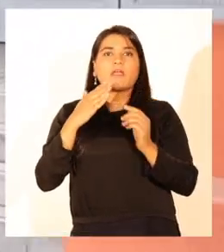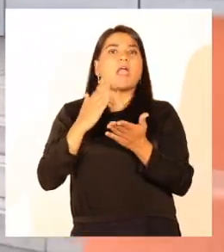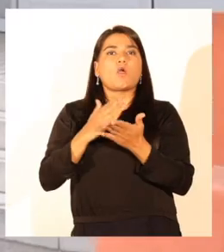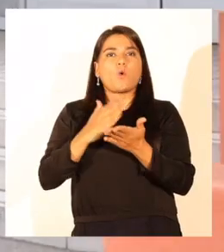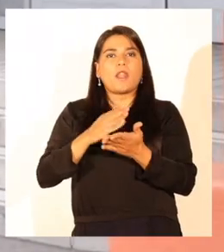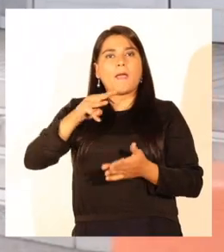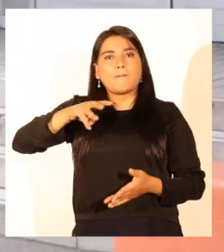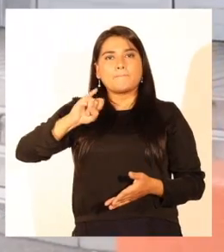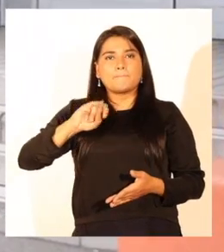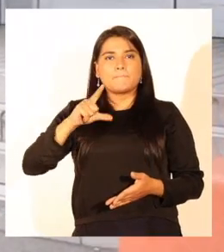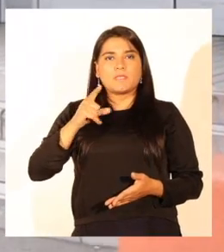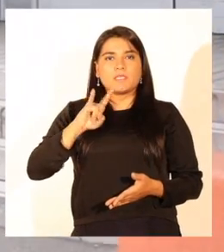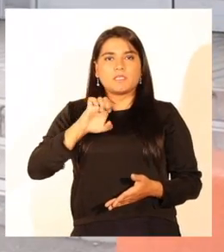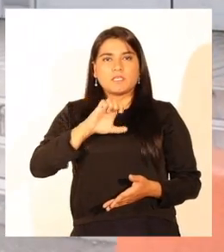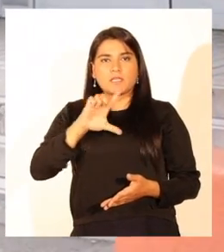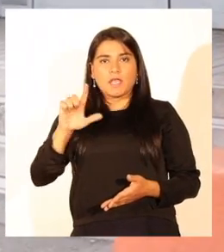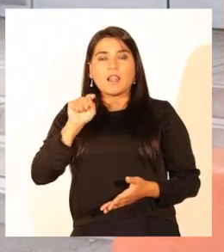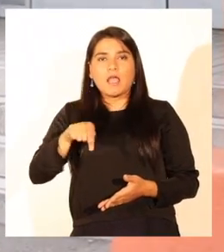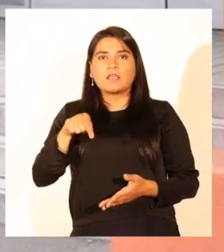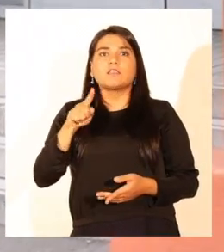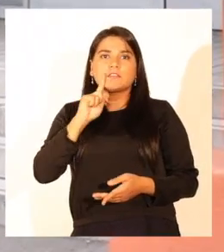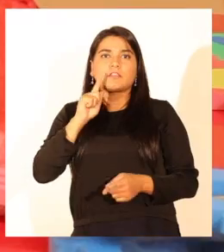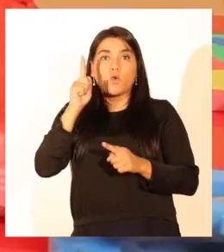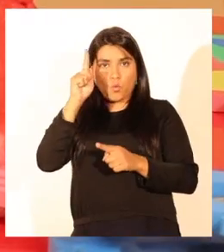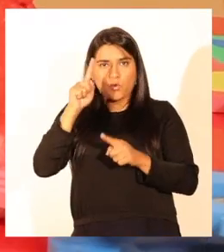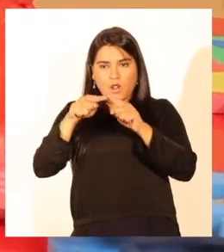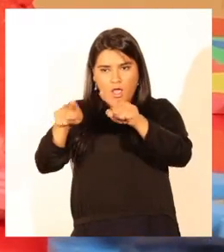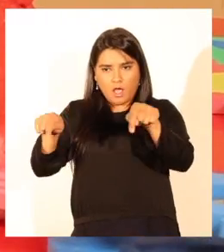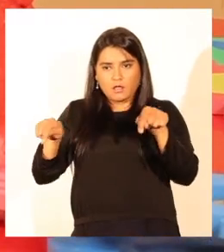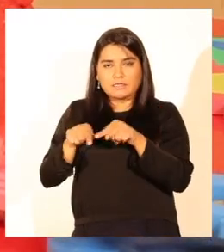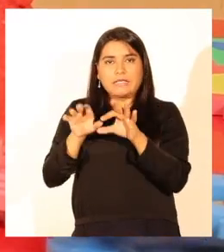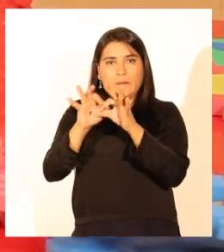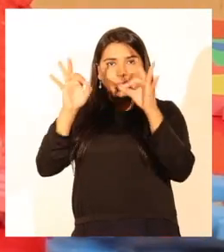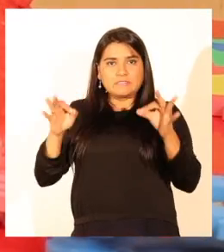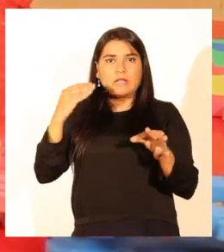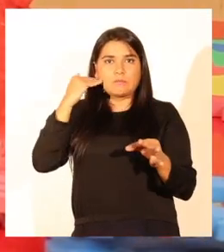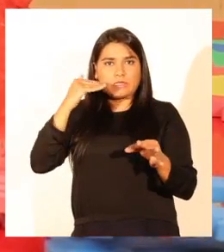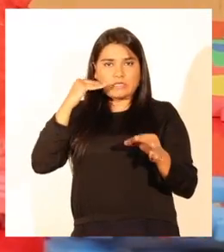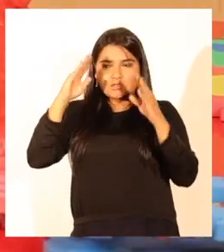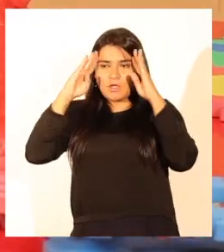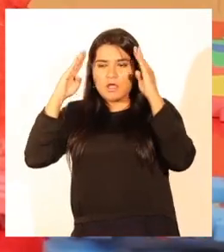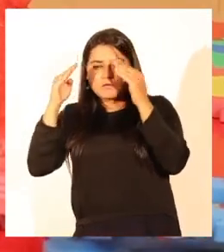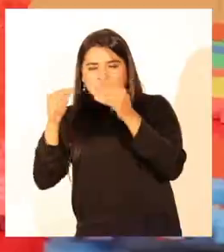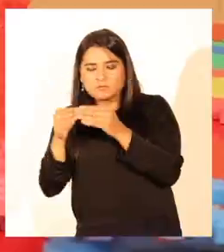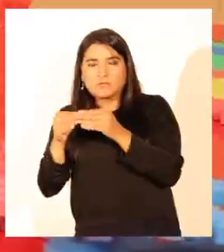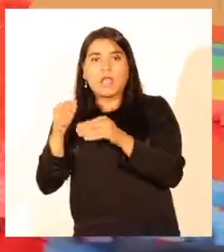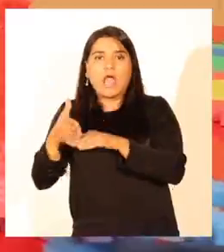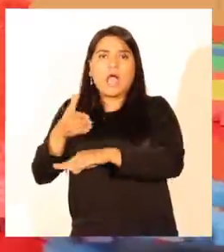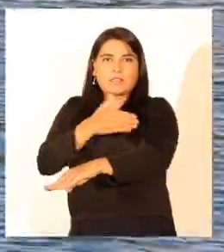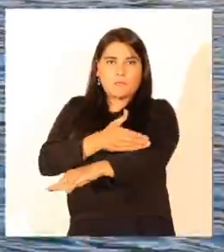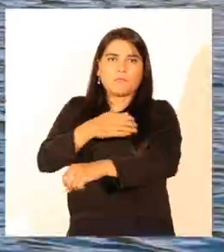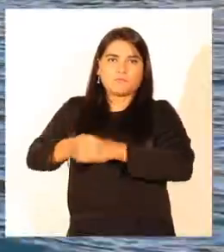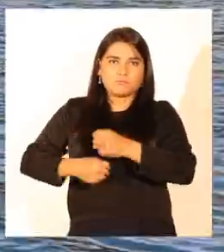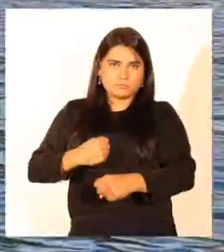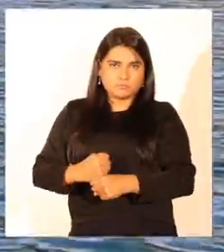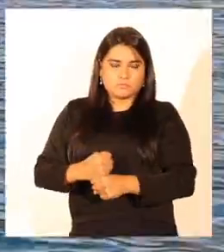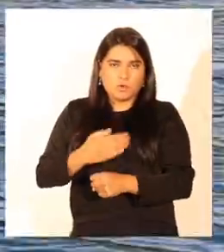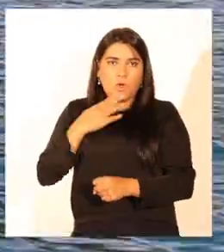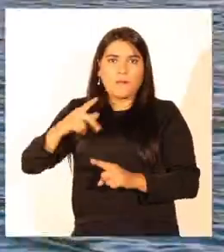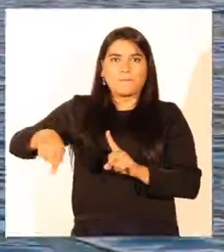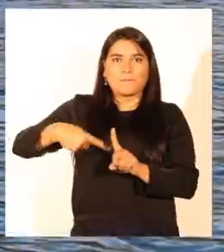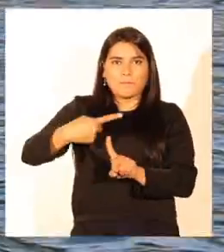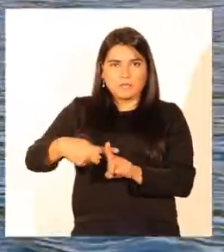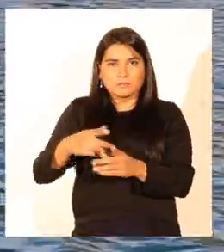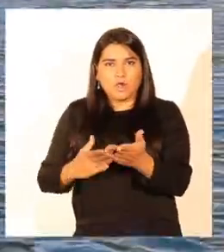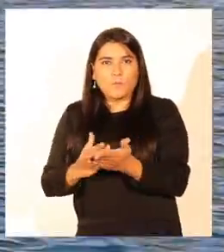Miguel José Sañartu se dispondrá de un aula especial para niños con espectro autista en edad temprana. Se sumará a